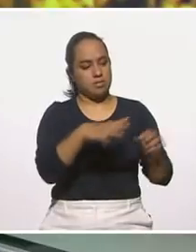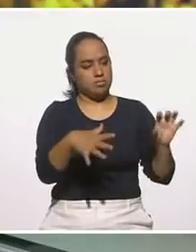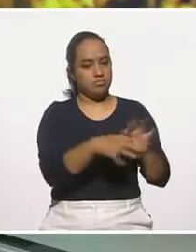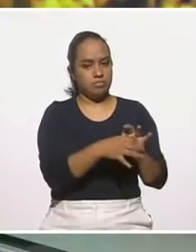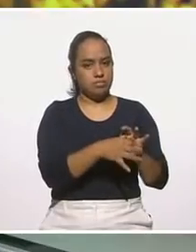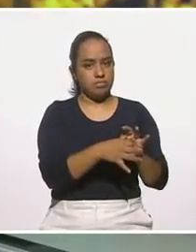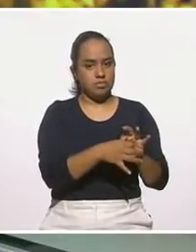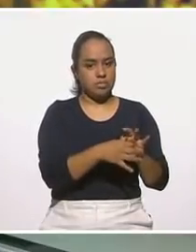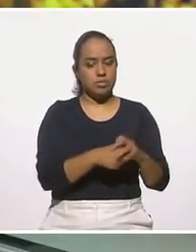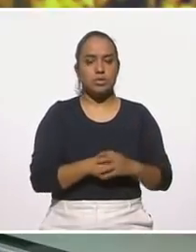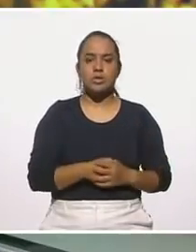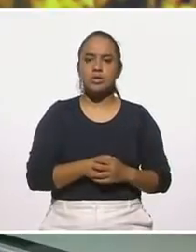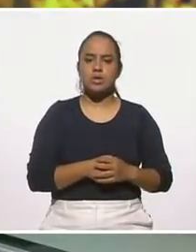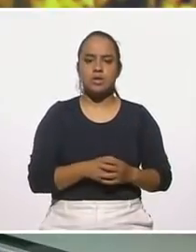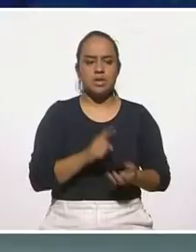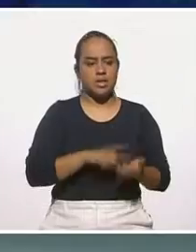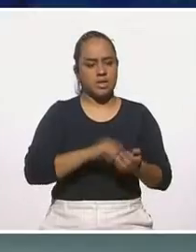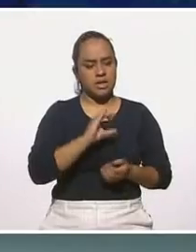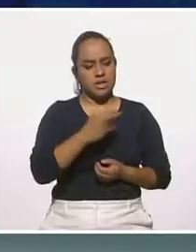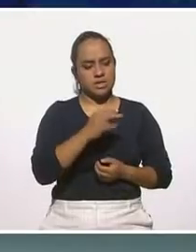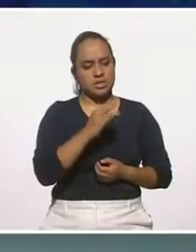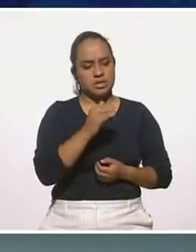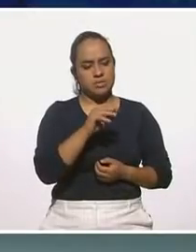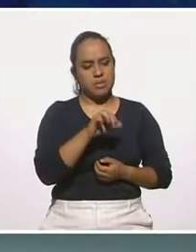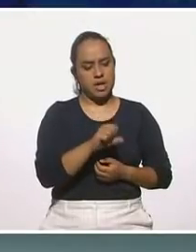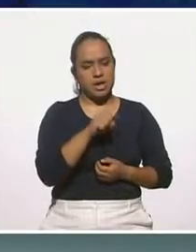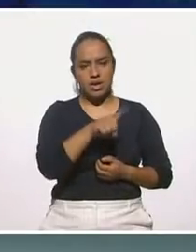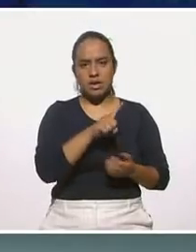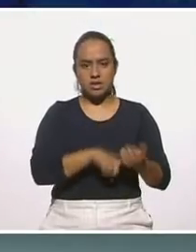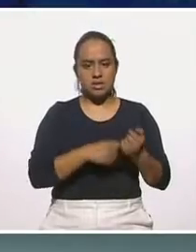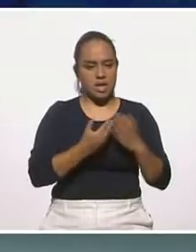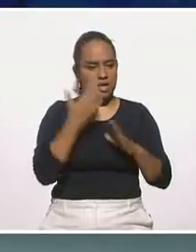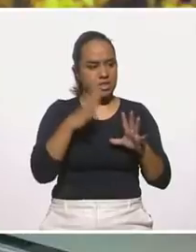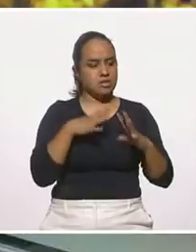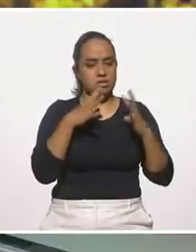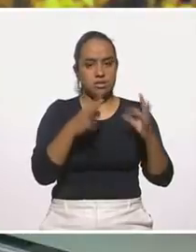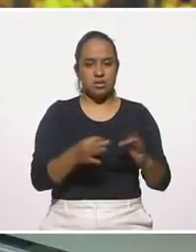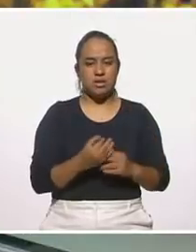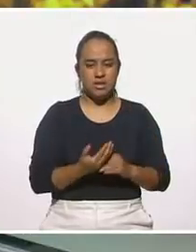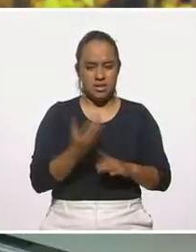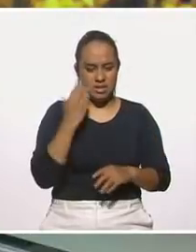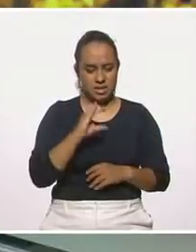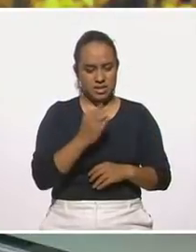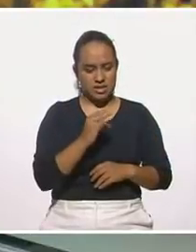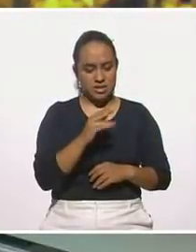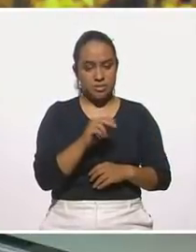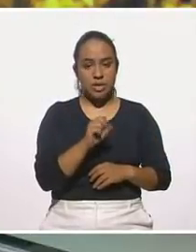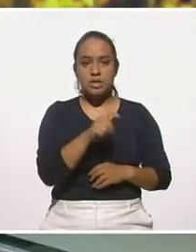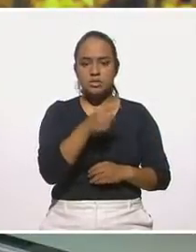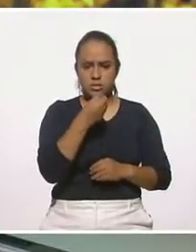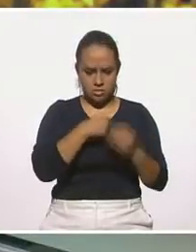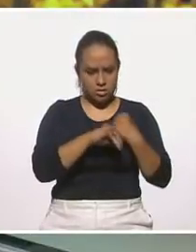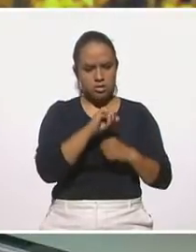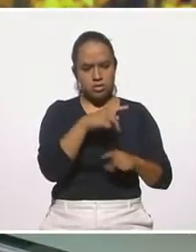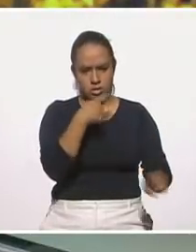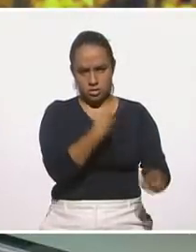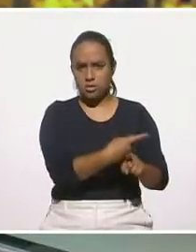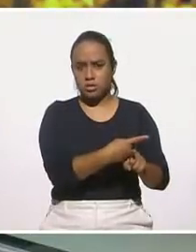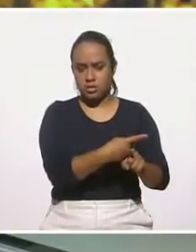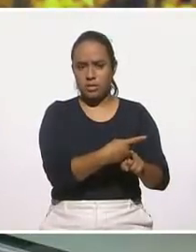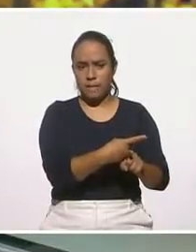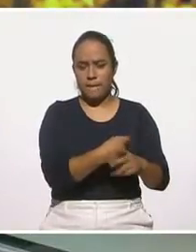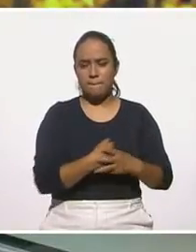Y que era formada por chichimecas. A veces lo que hablaban, que los chichimecas eran un alimento de chichimecas, sí. Y